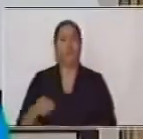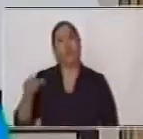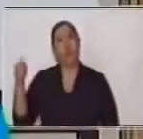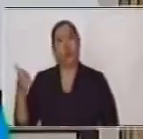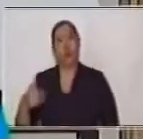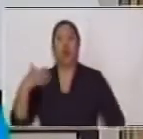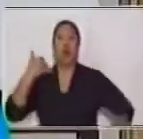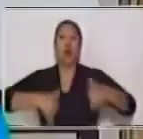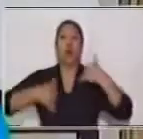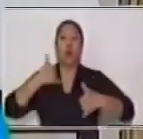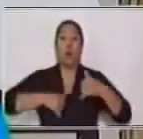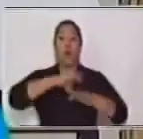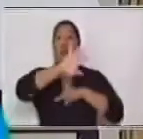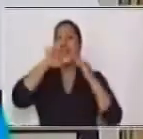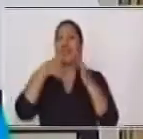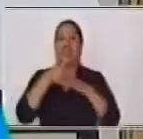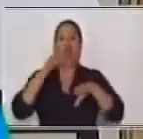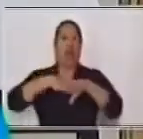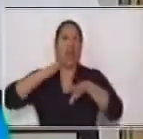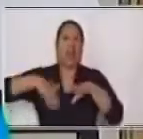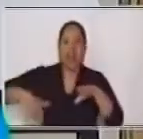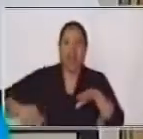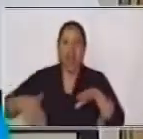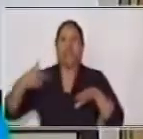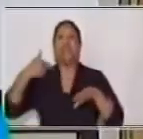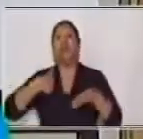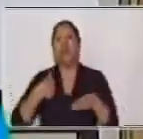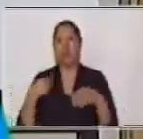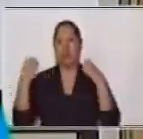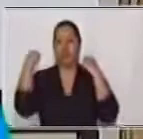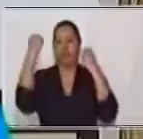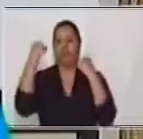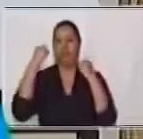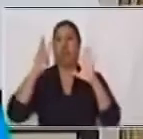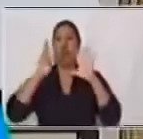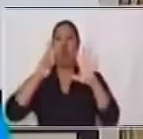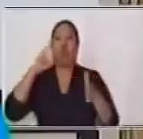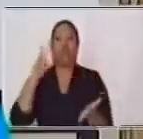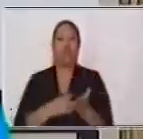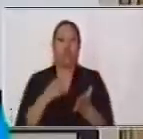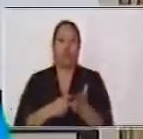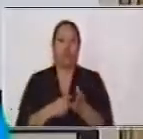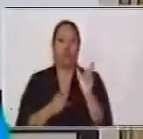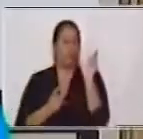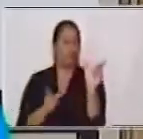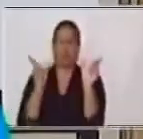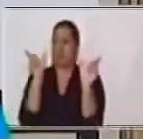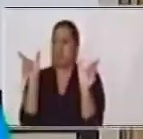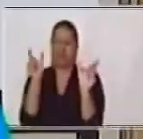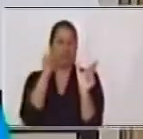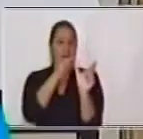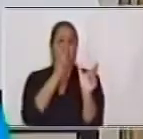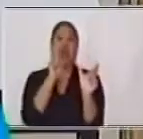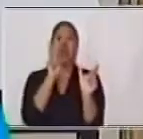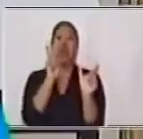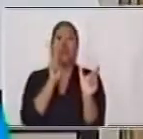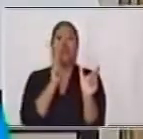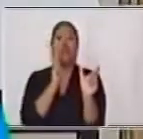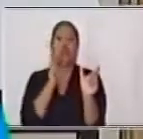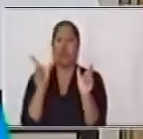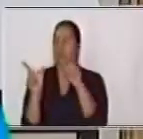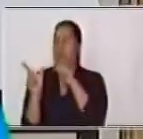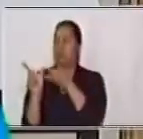gané ocho veces. Hay dos verbos también, por lo tanto, ahí es donde identificamos que es una